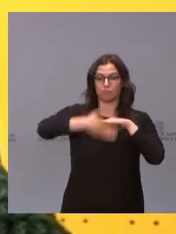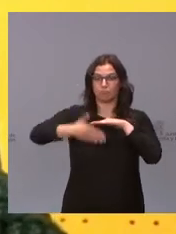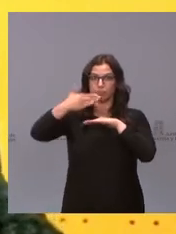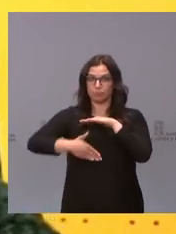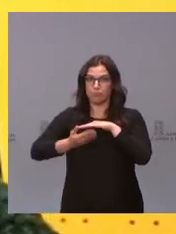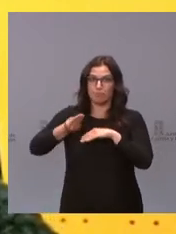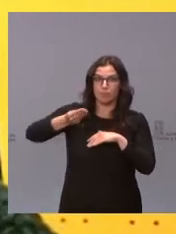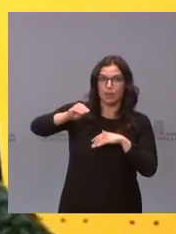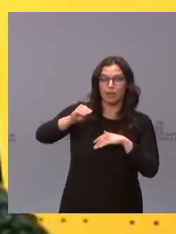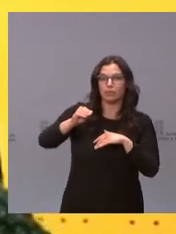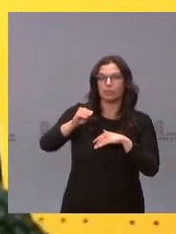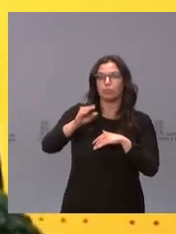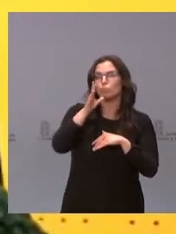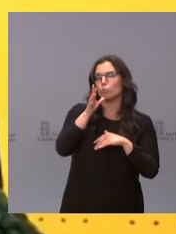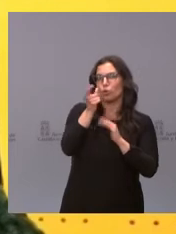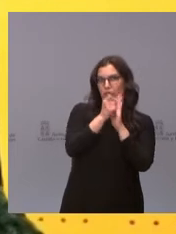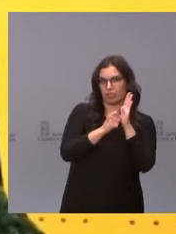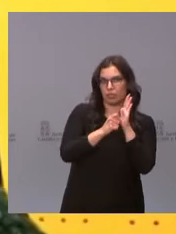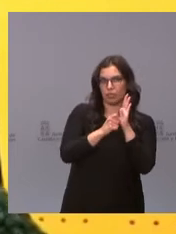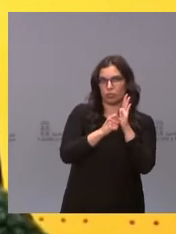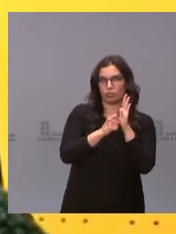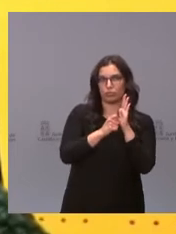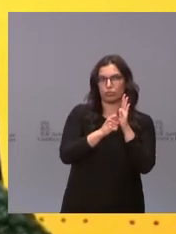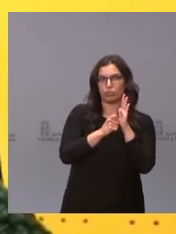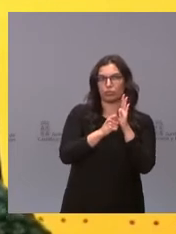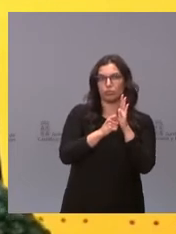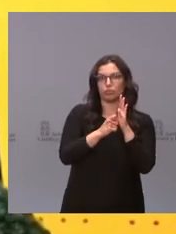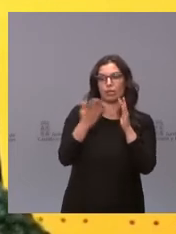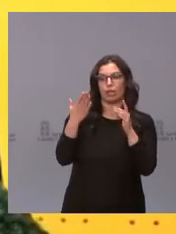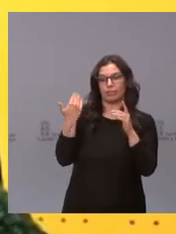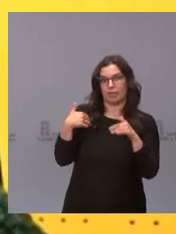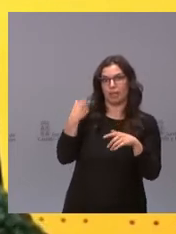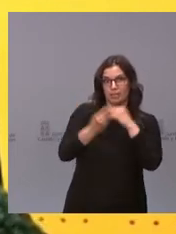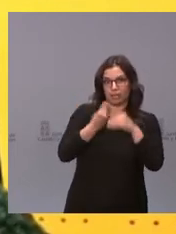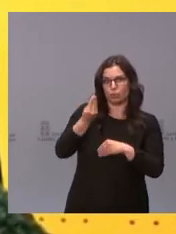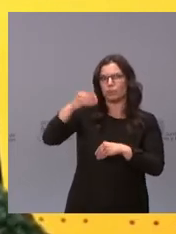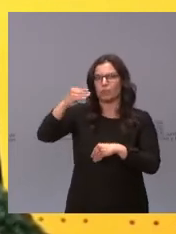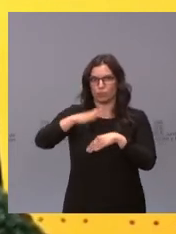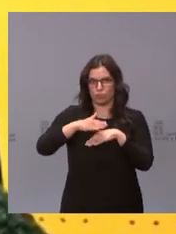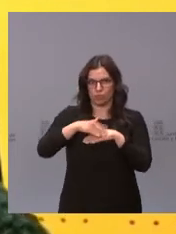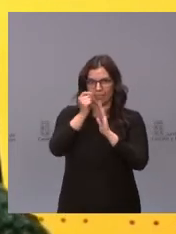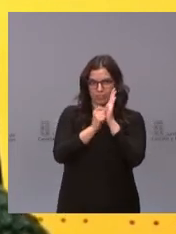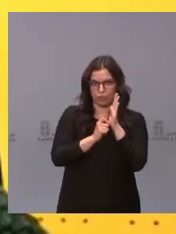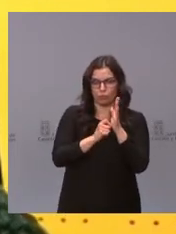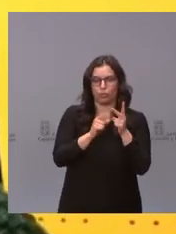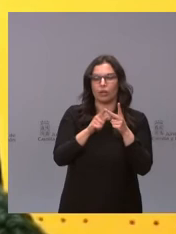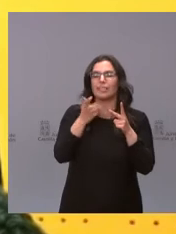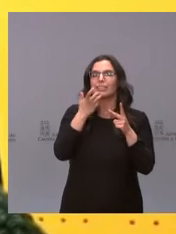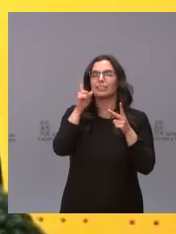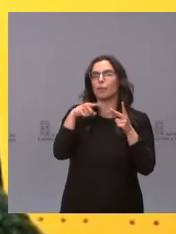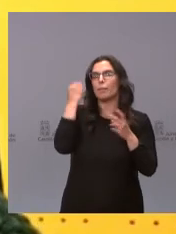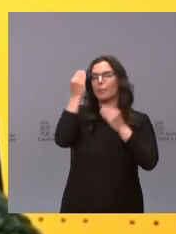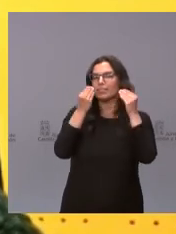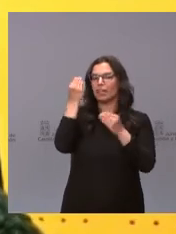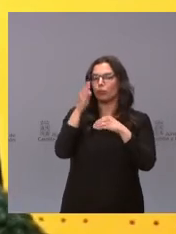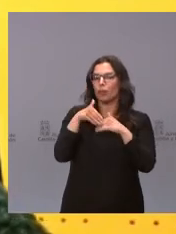a mayores de las que se han tomado esta semana y si se plantean el cierre perimetral de